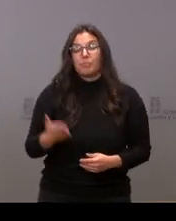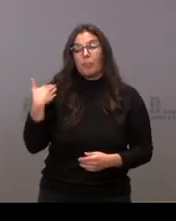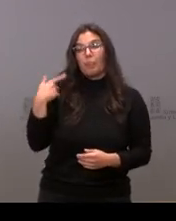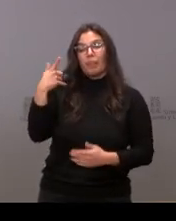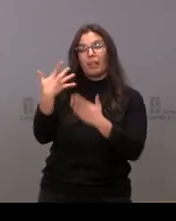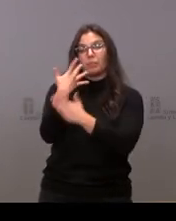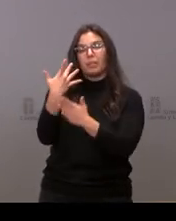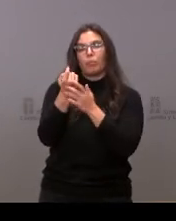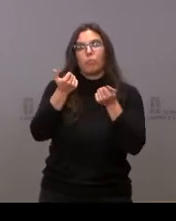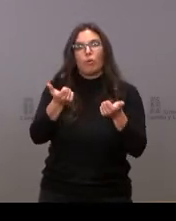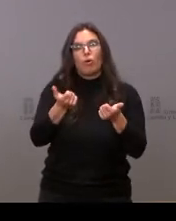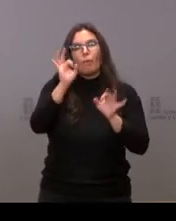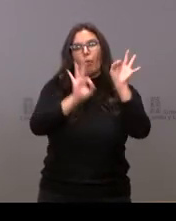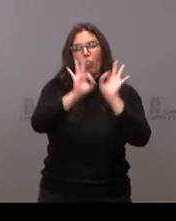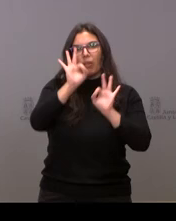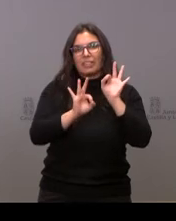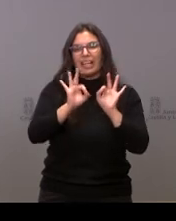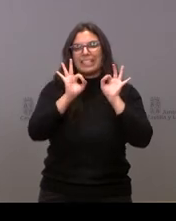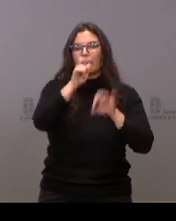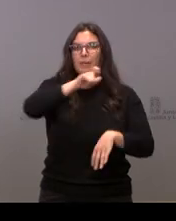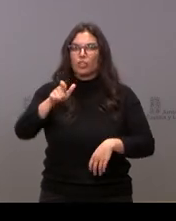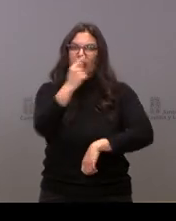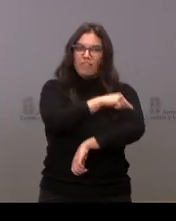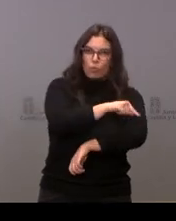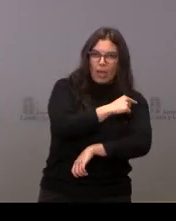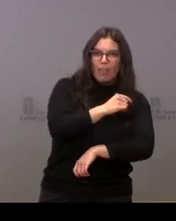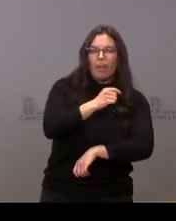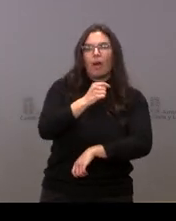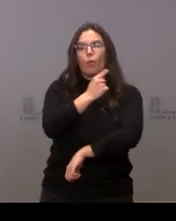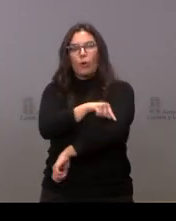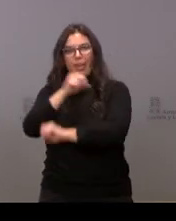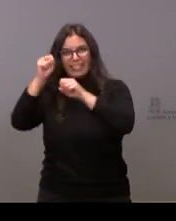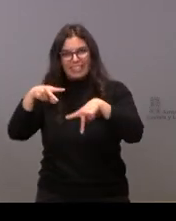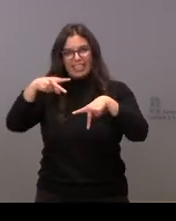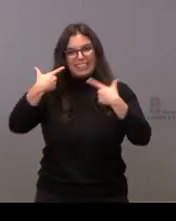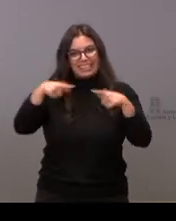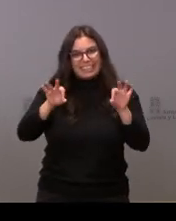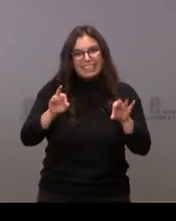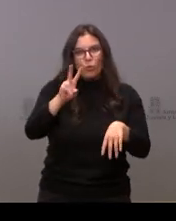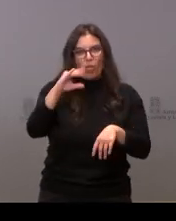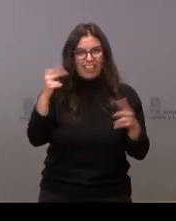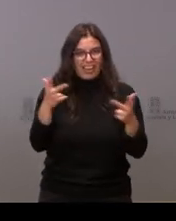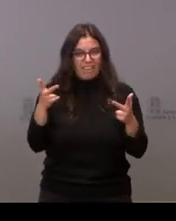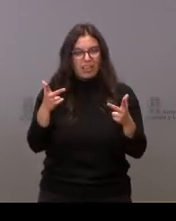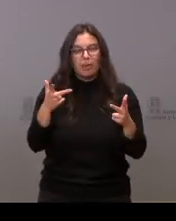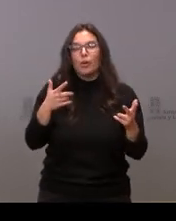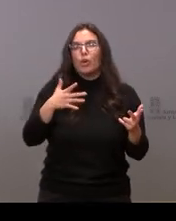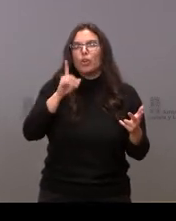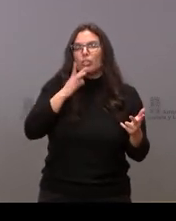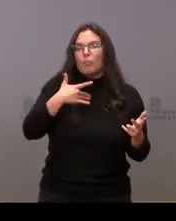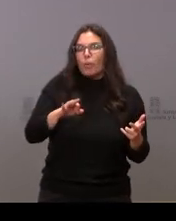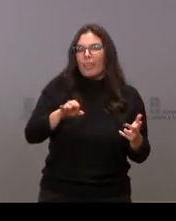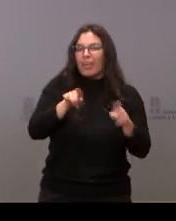un poco los porcentajes de personas vacunadas y no vacunadas que hay en la UCI. Pero no sé si es posible saber ese